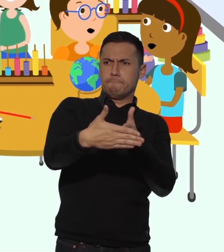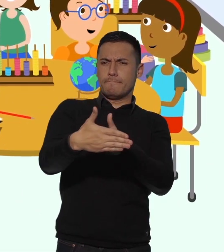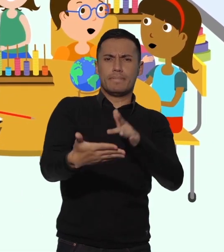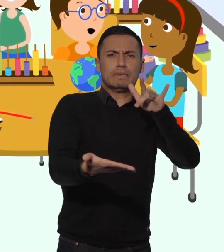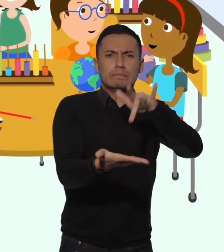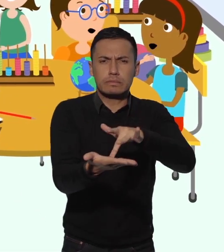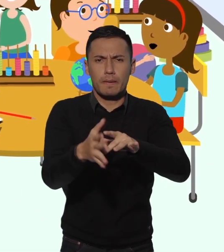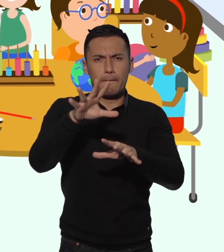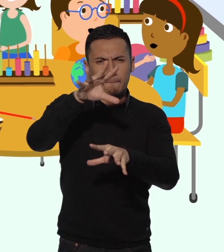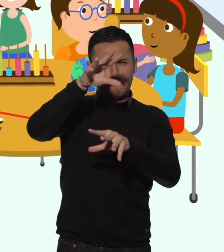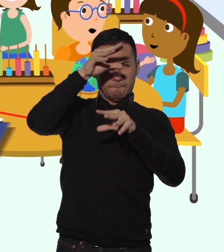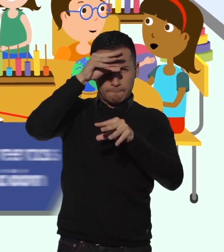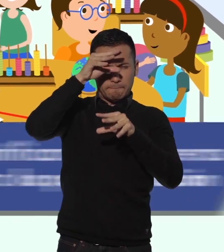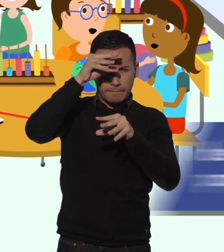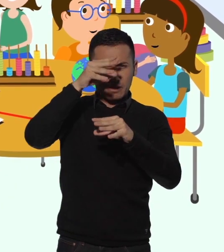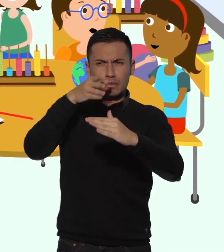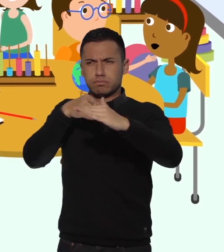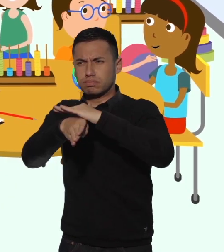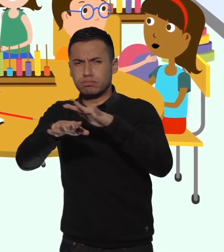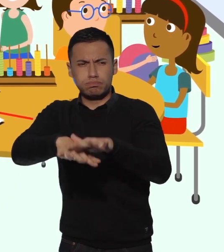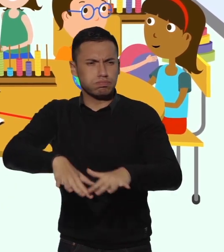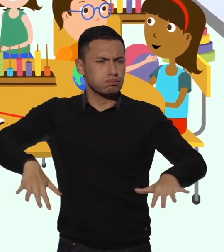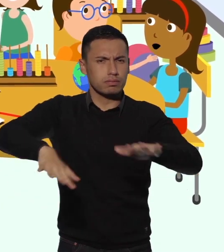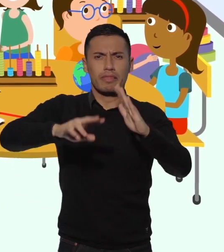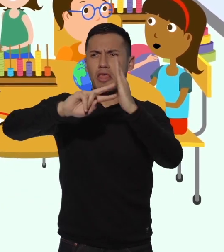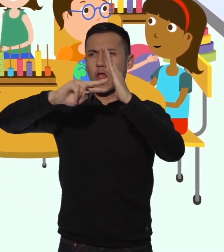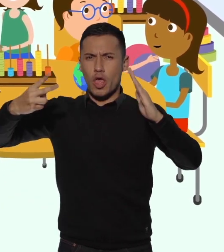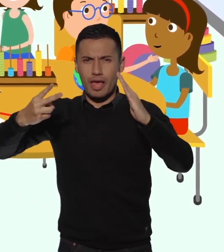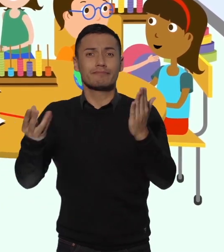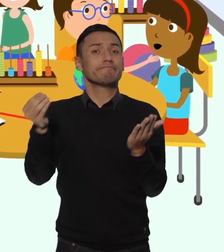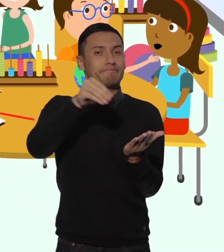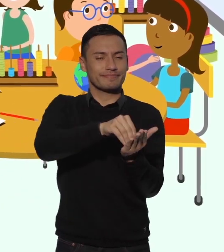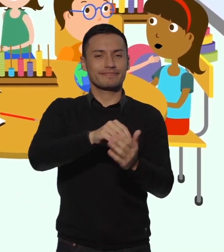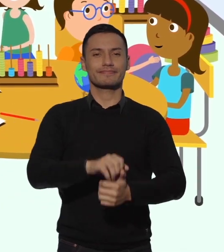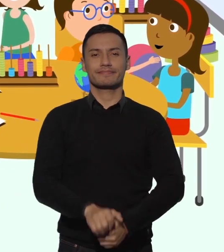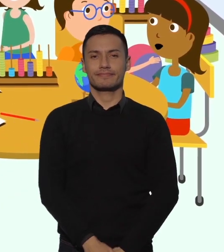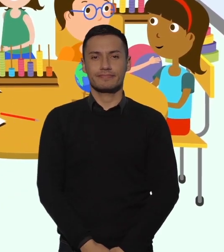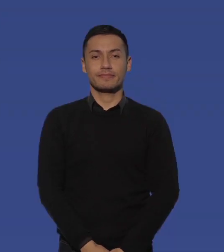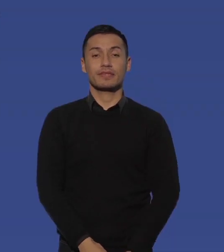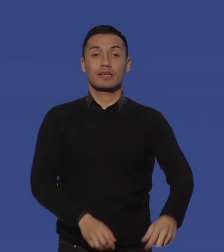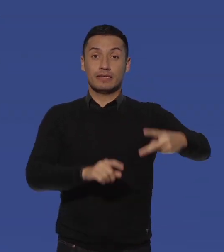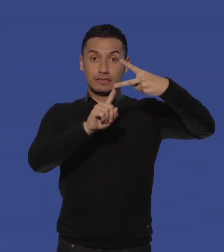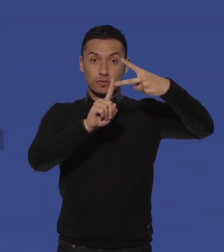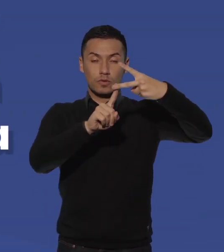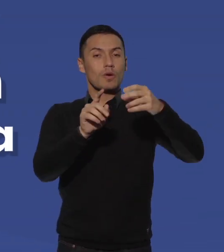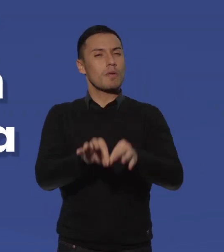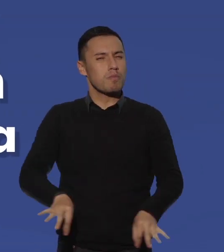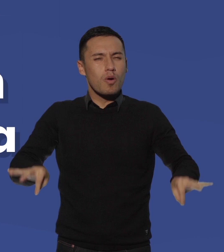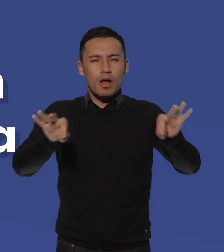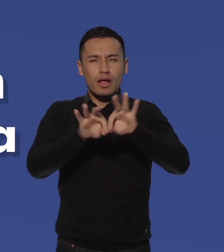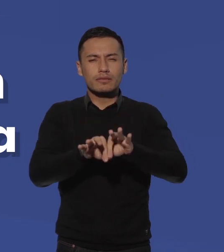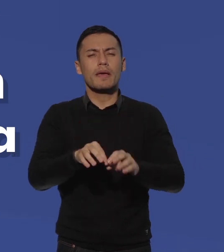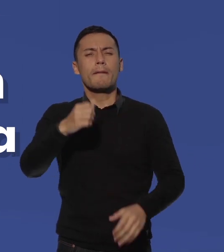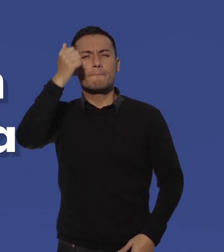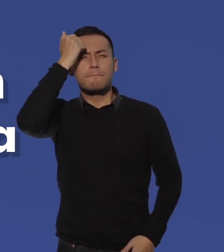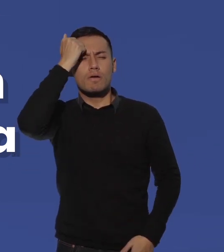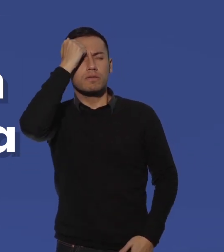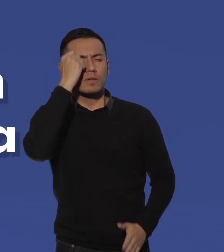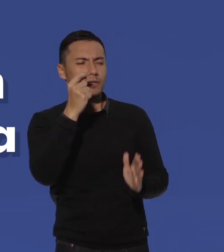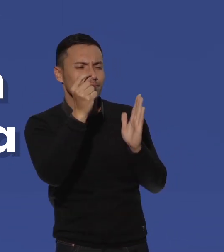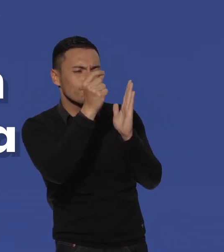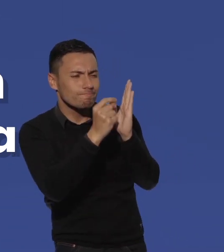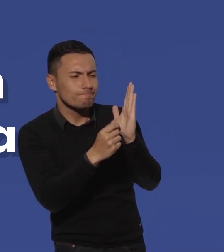barreras para la participación, el aprendizaje y el acceso físico y tecnológico. Es muy importante realizar una